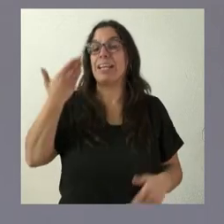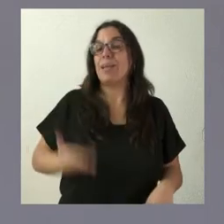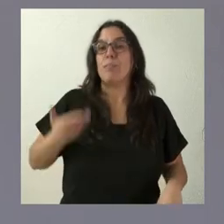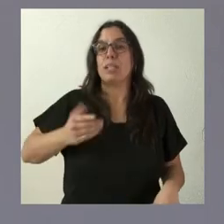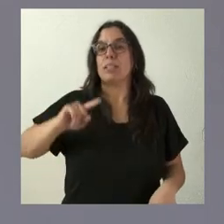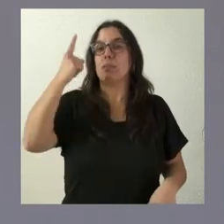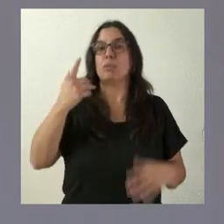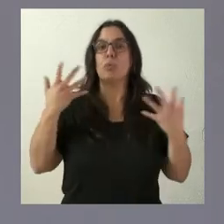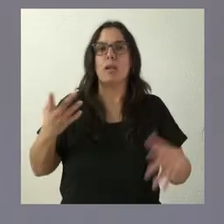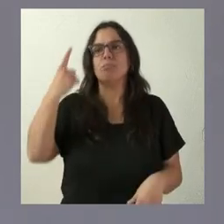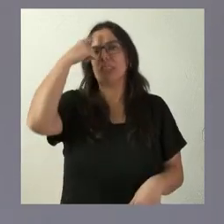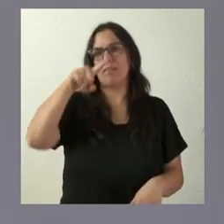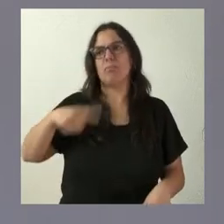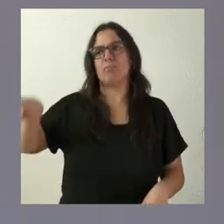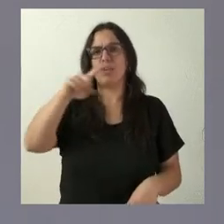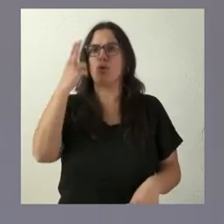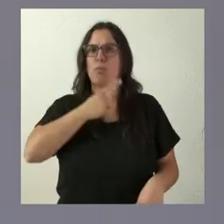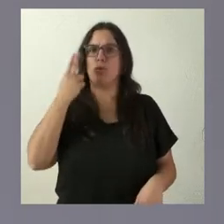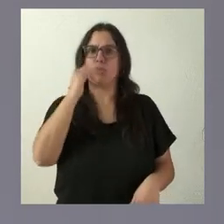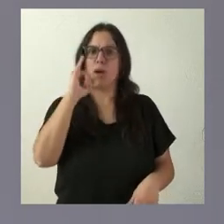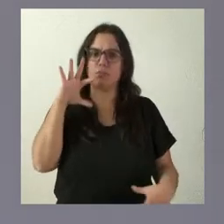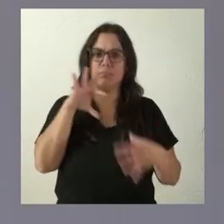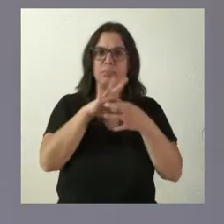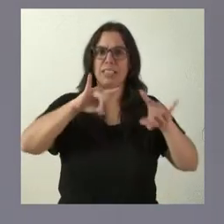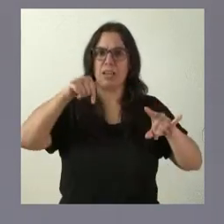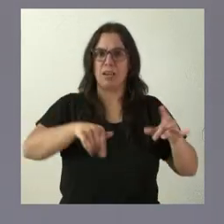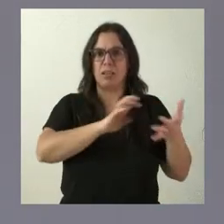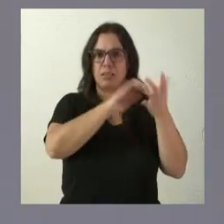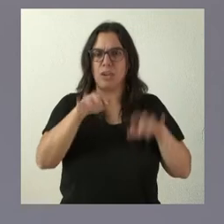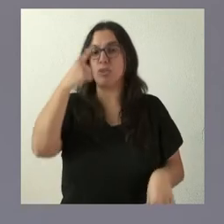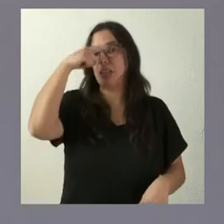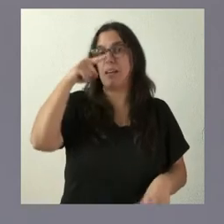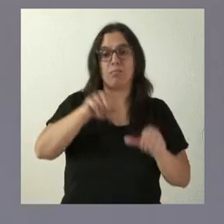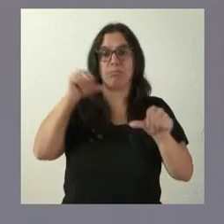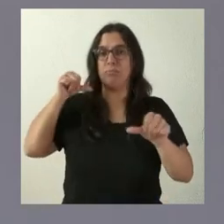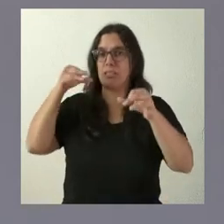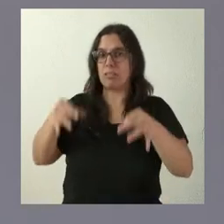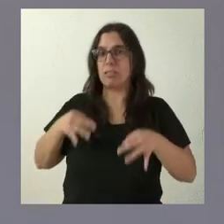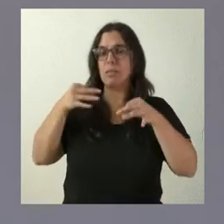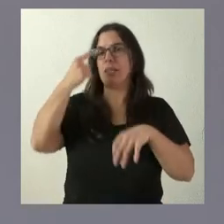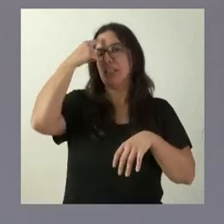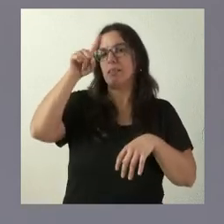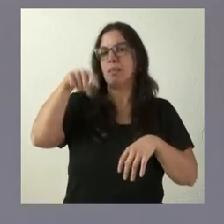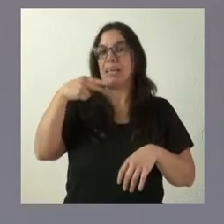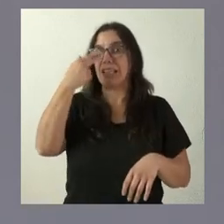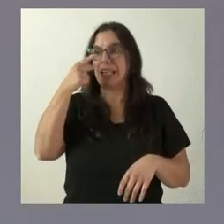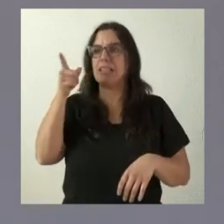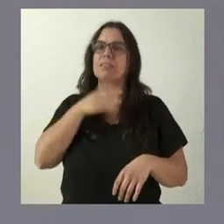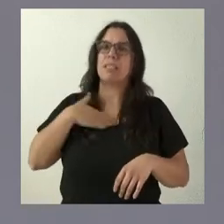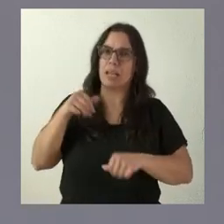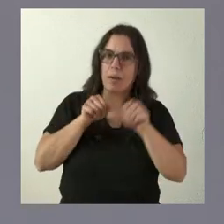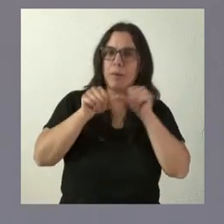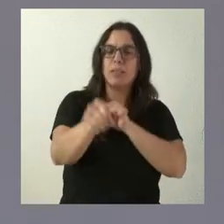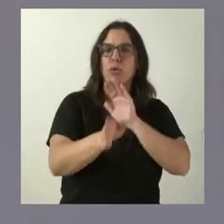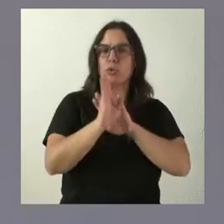es saber el compromiso que Renault tiene con Castilla y León, el saber que siempre ha sido así y el saber que el interés de Renault es que siga siendo así en el futuro.